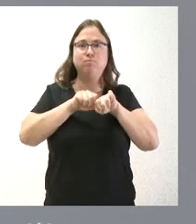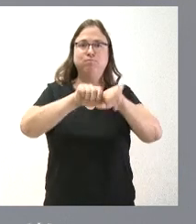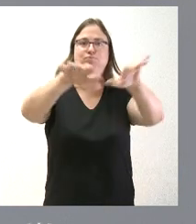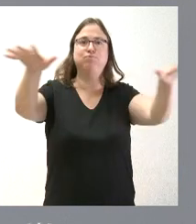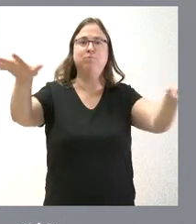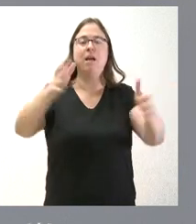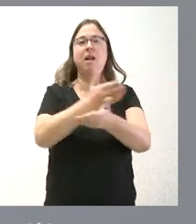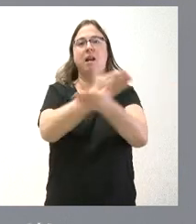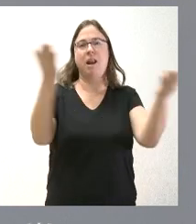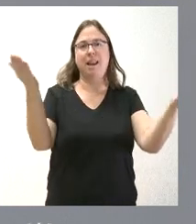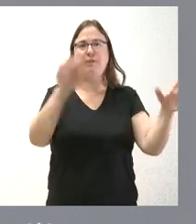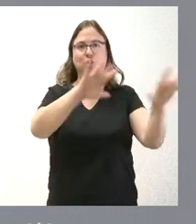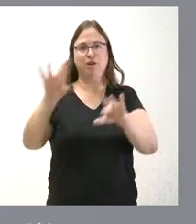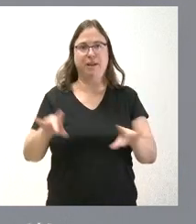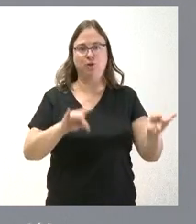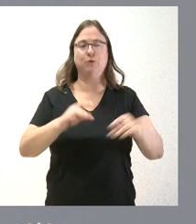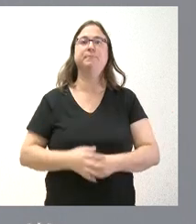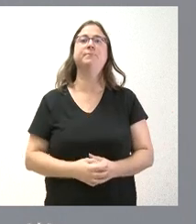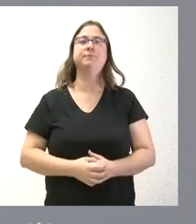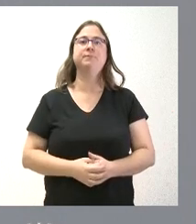al resto del territorio nacional.